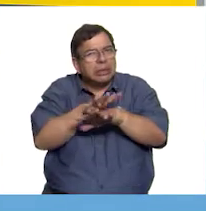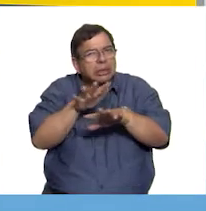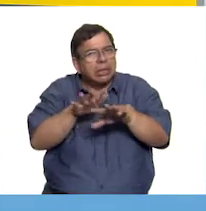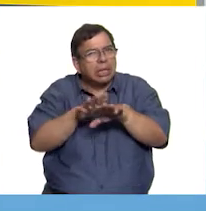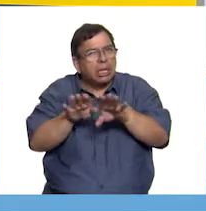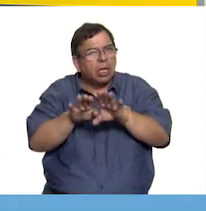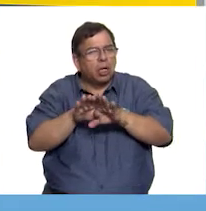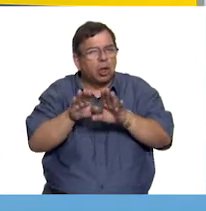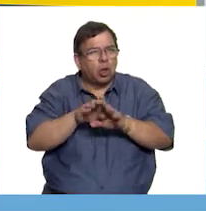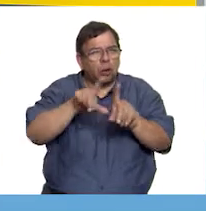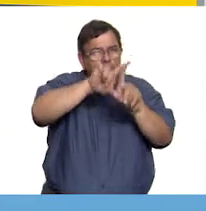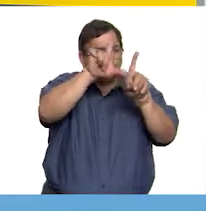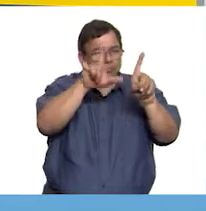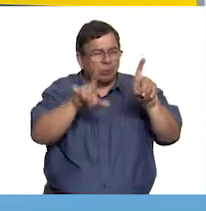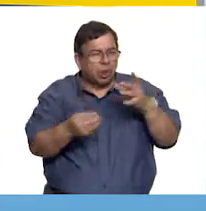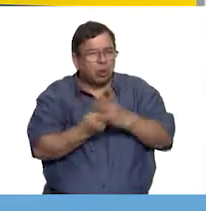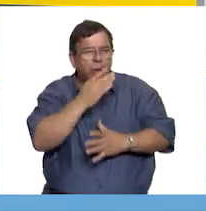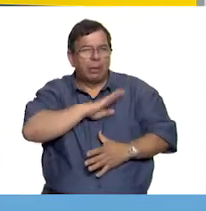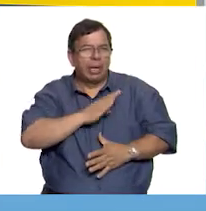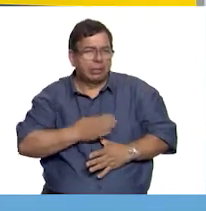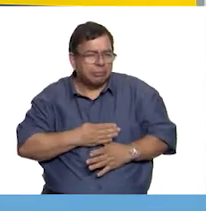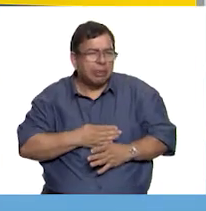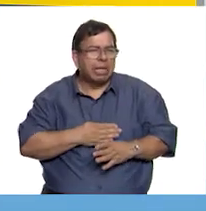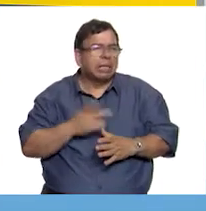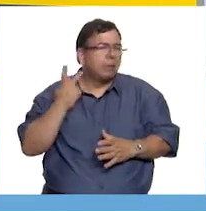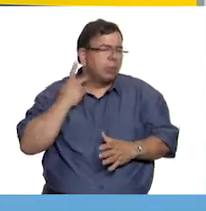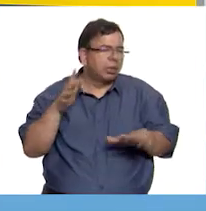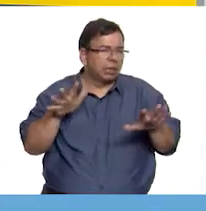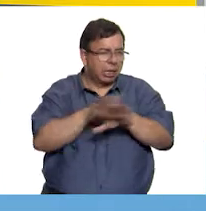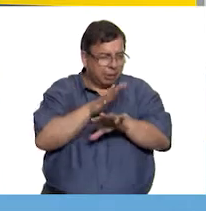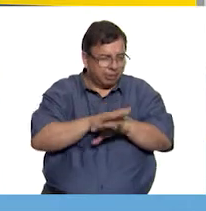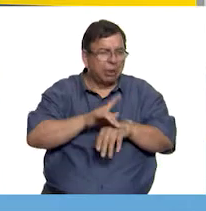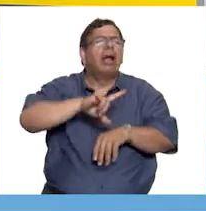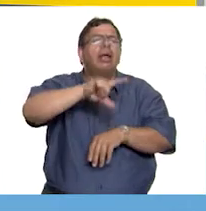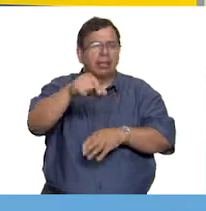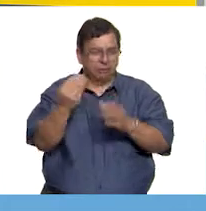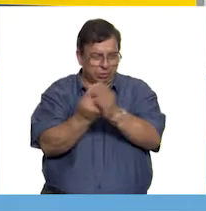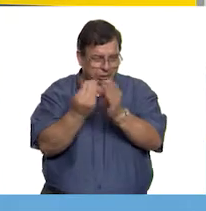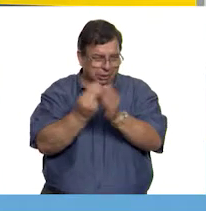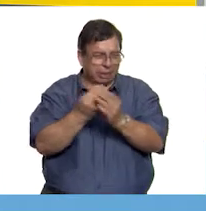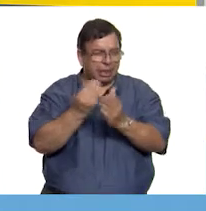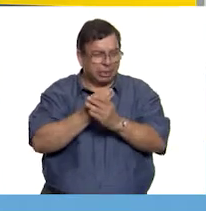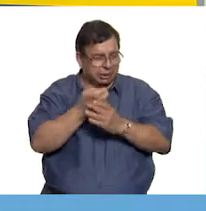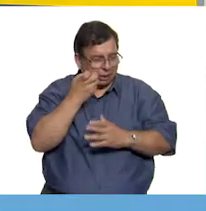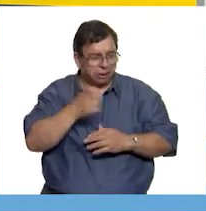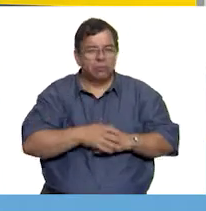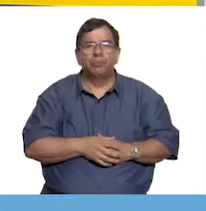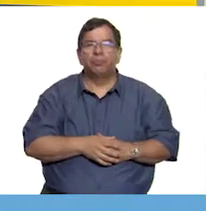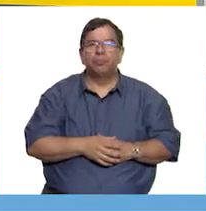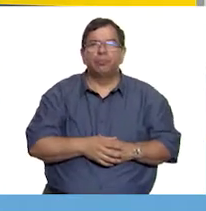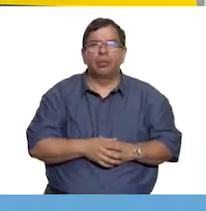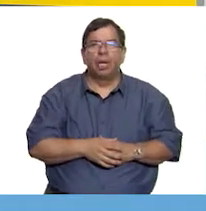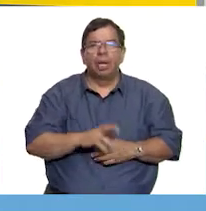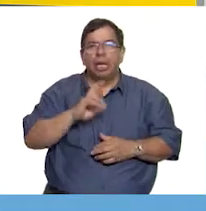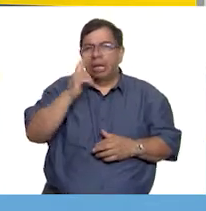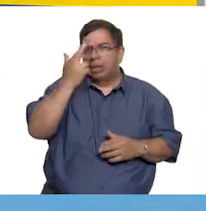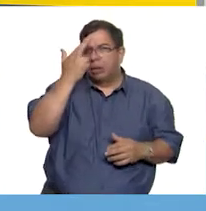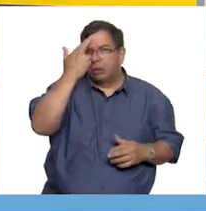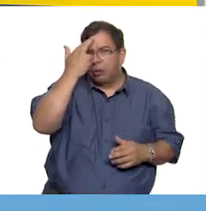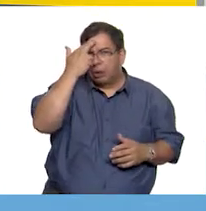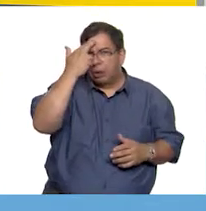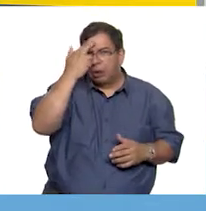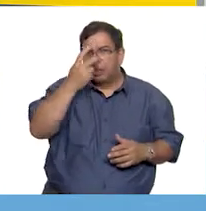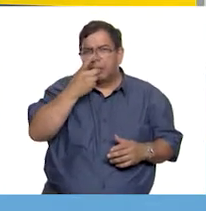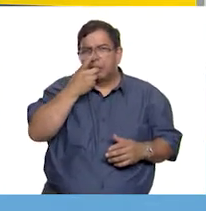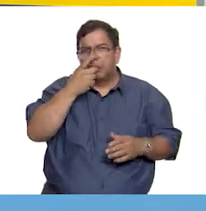política novo hispana. Pero eso lo iremos estudiando en las clases posteriores. Recordarán que mencionamos